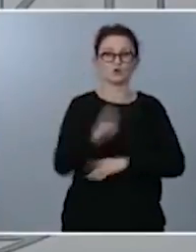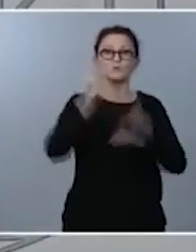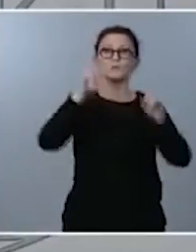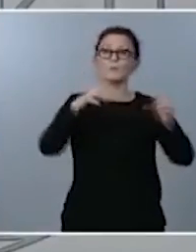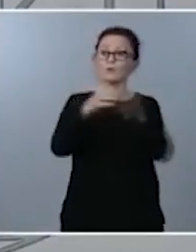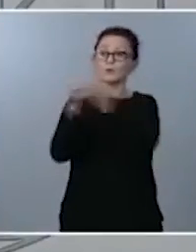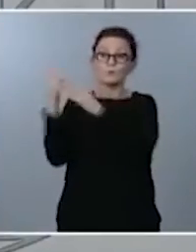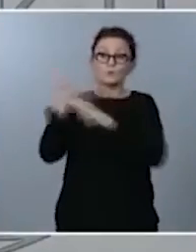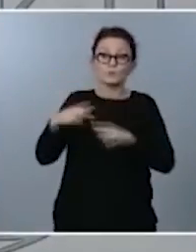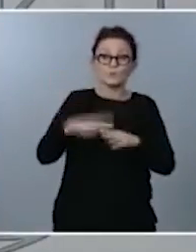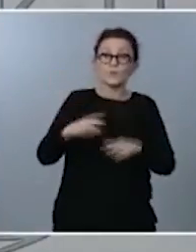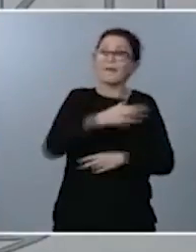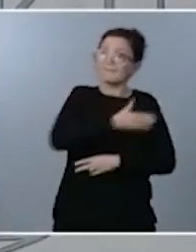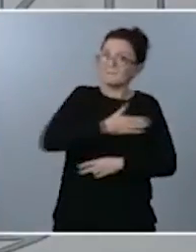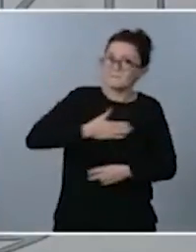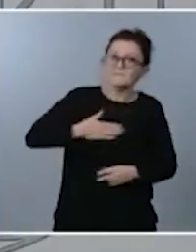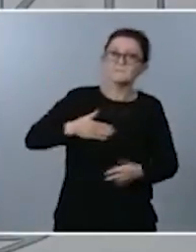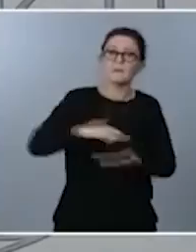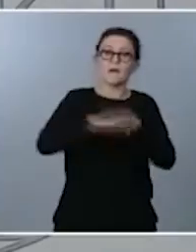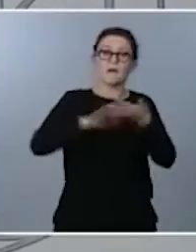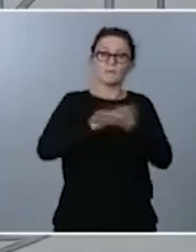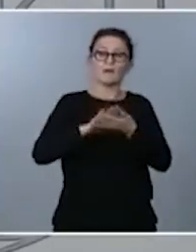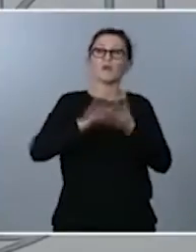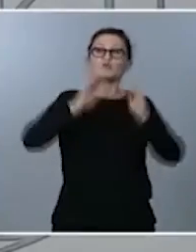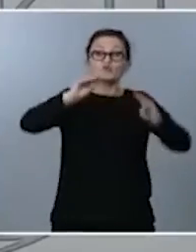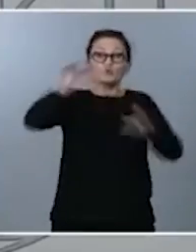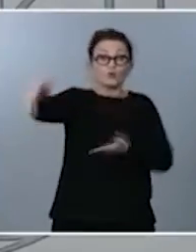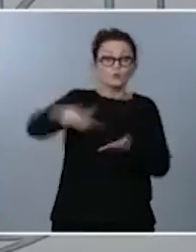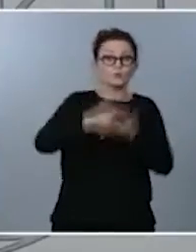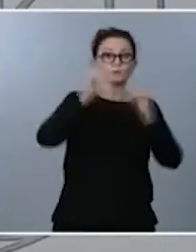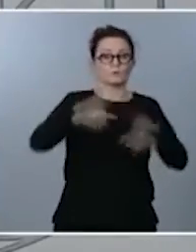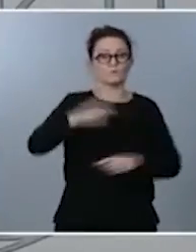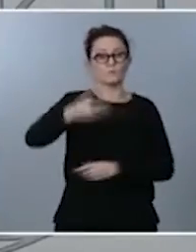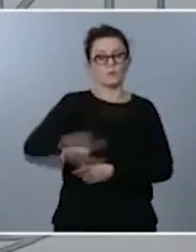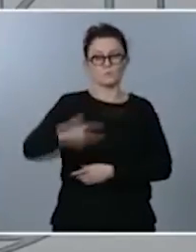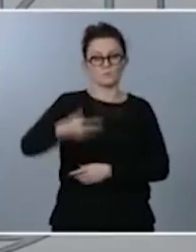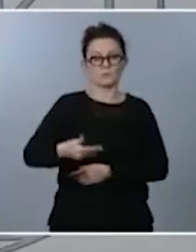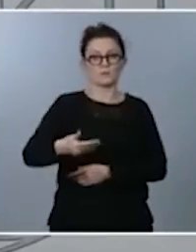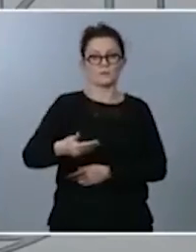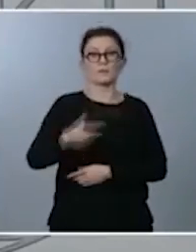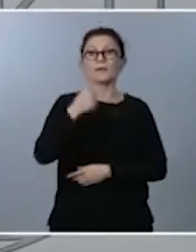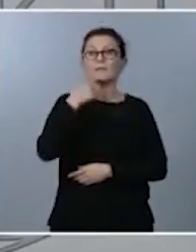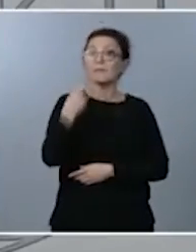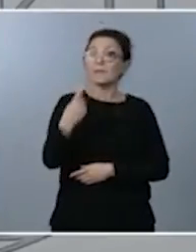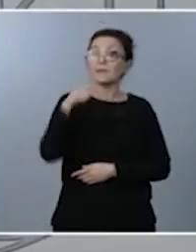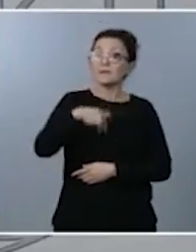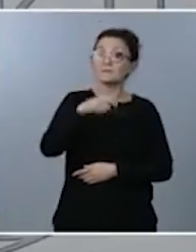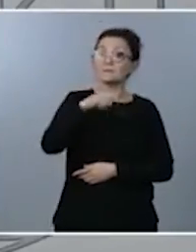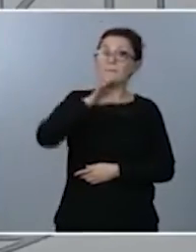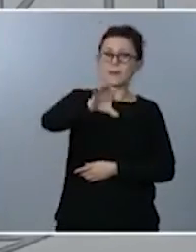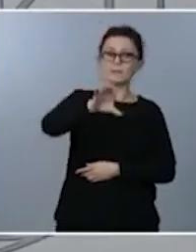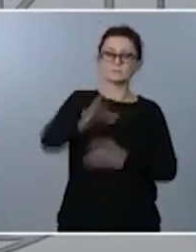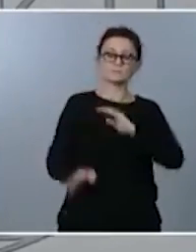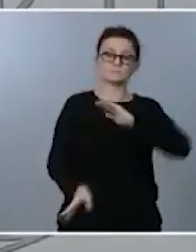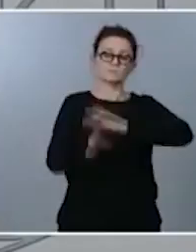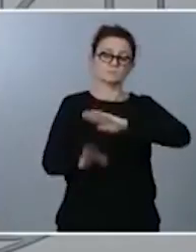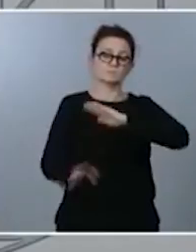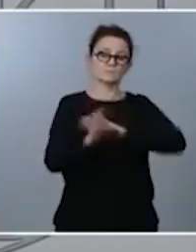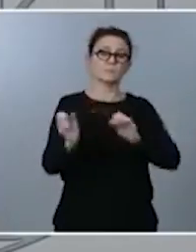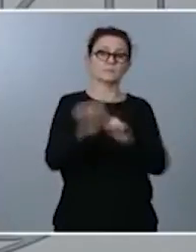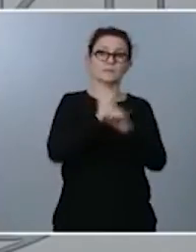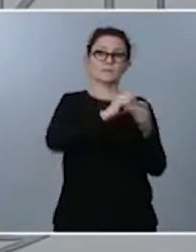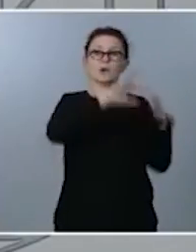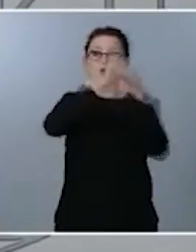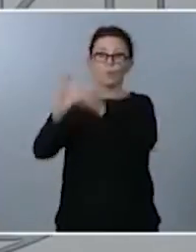dispuestas a hablar su contribución que sin duda ha sido muy importante y decir que este país seguirá trabajando por la unidad porque